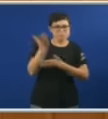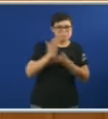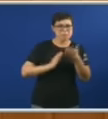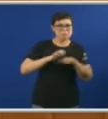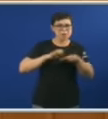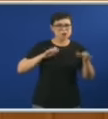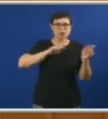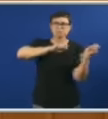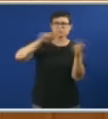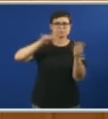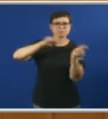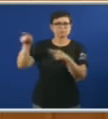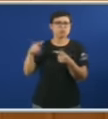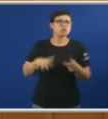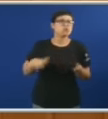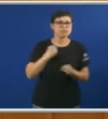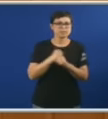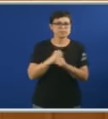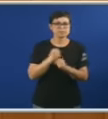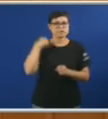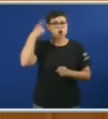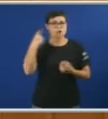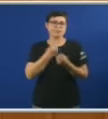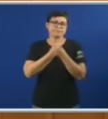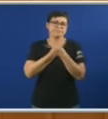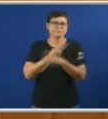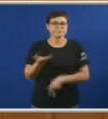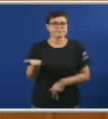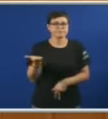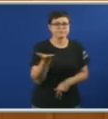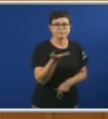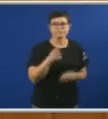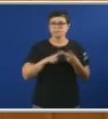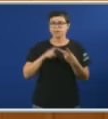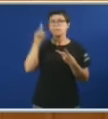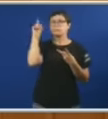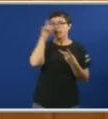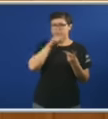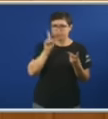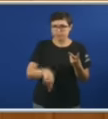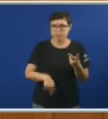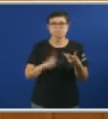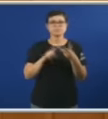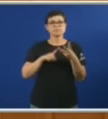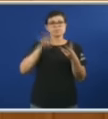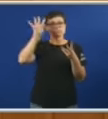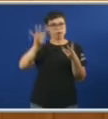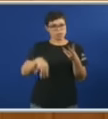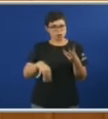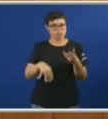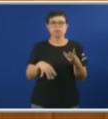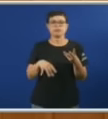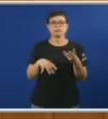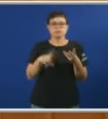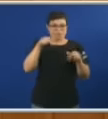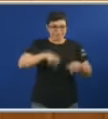Traballando Claro Na hostelería En Londres Tamén en Madrid Tamén en Barcelona Porque aquí